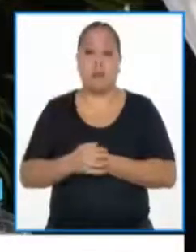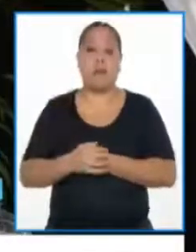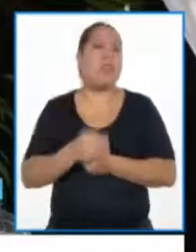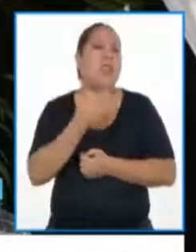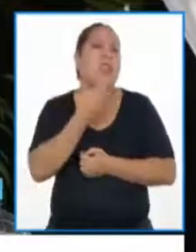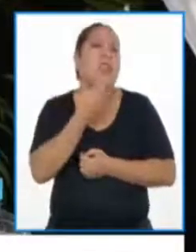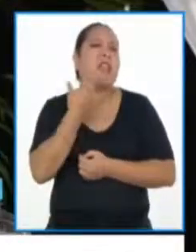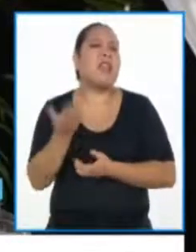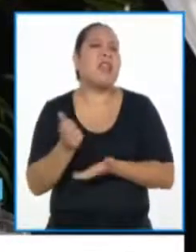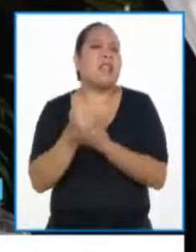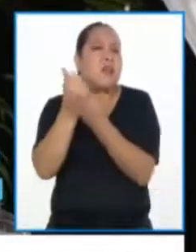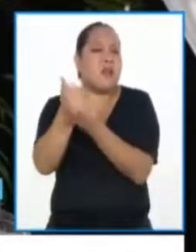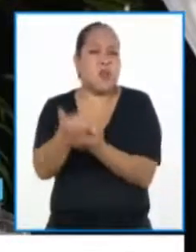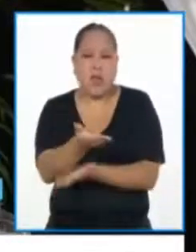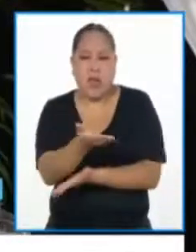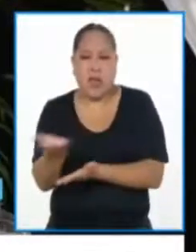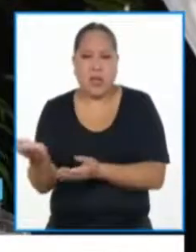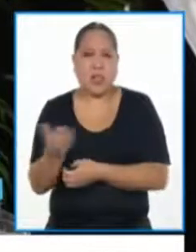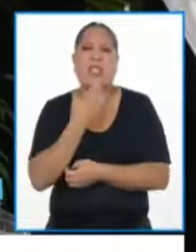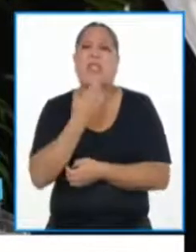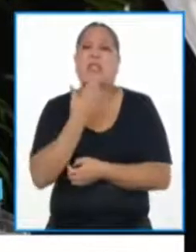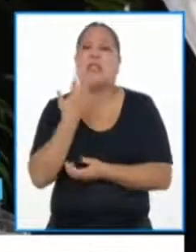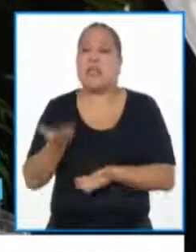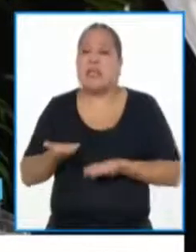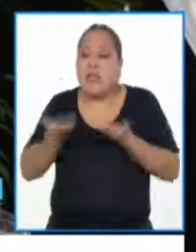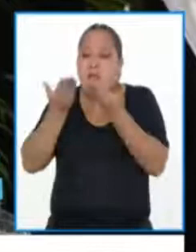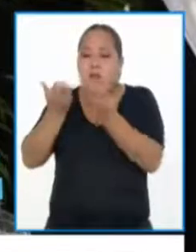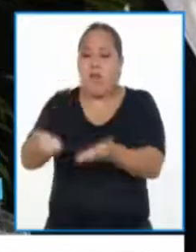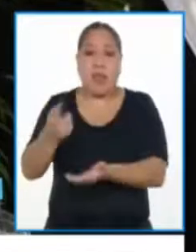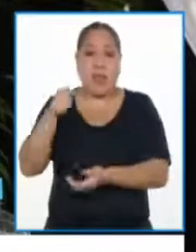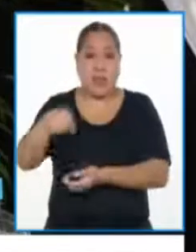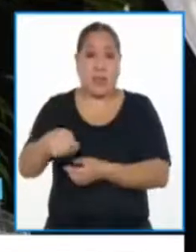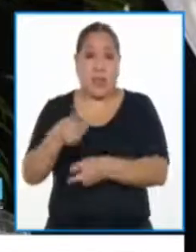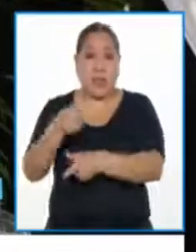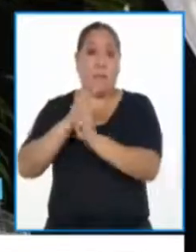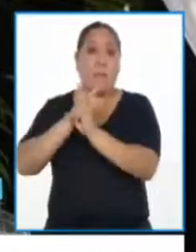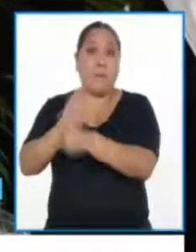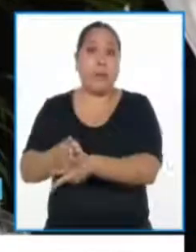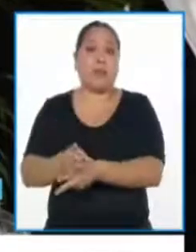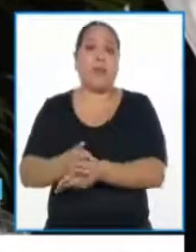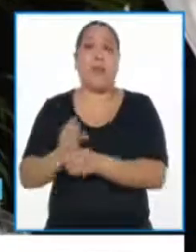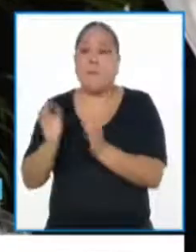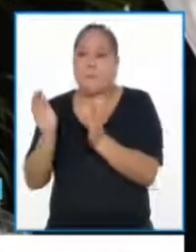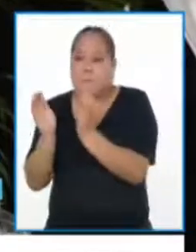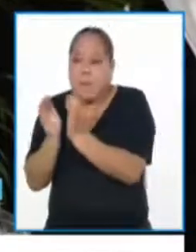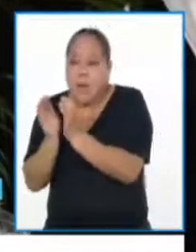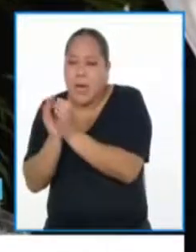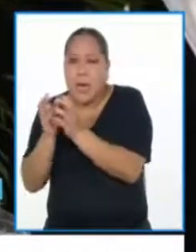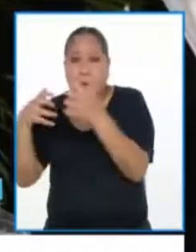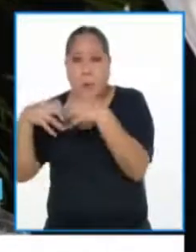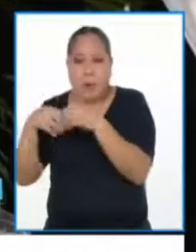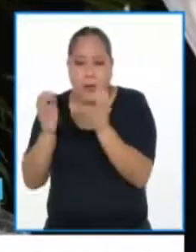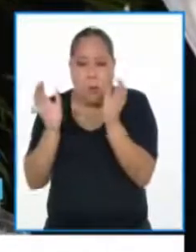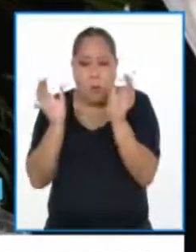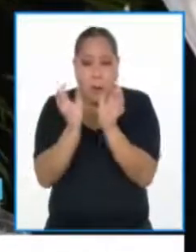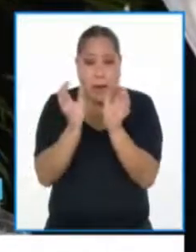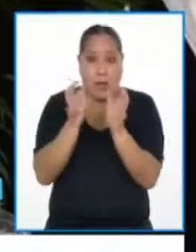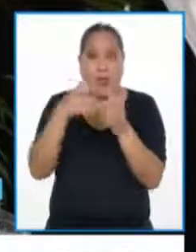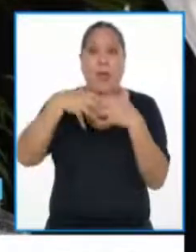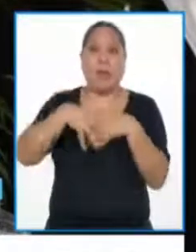quiénes serían los destinatarios de este crédito? Micro y pequeñas empresas.